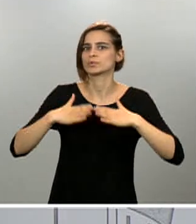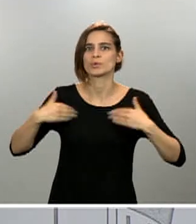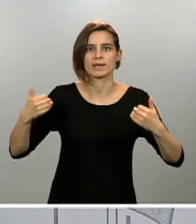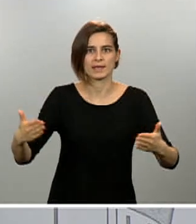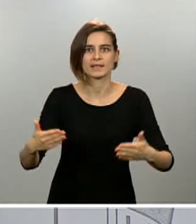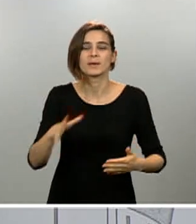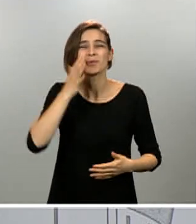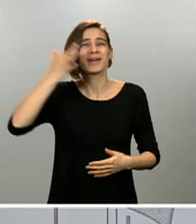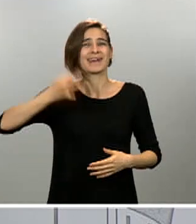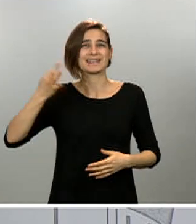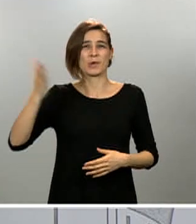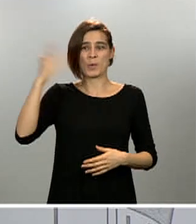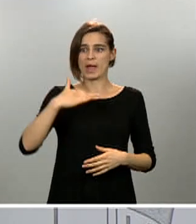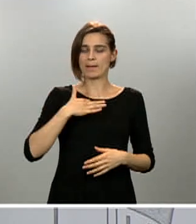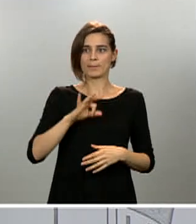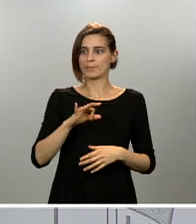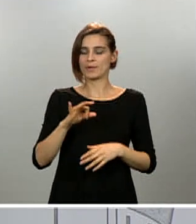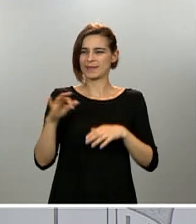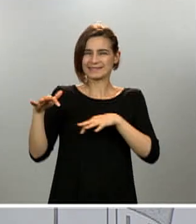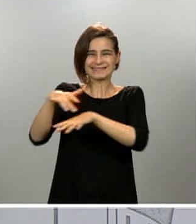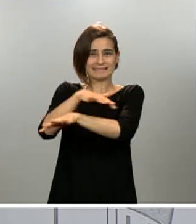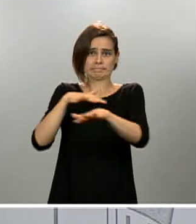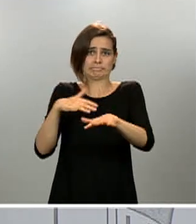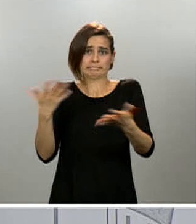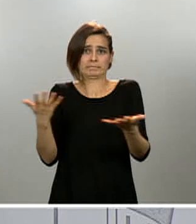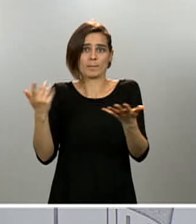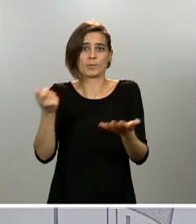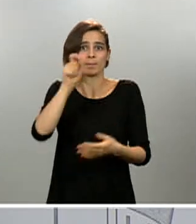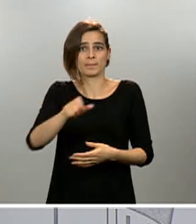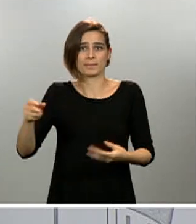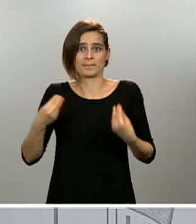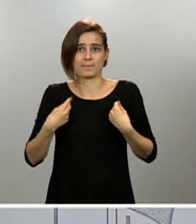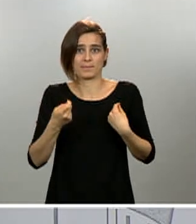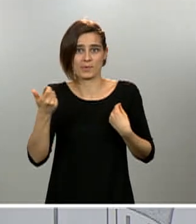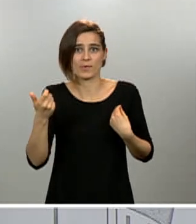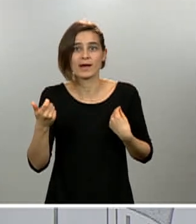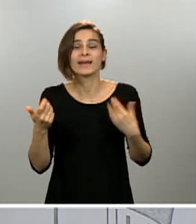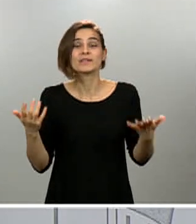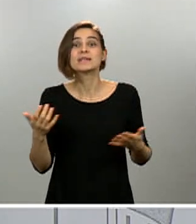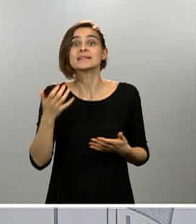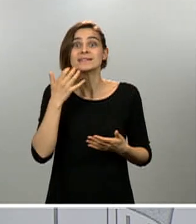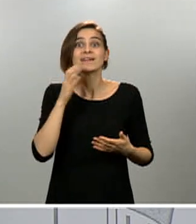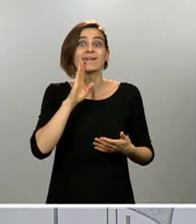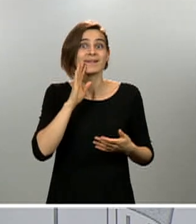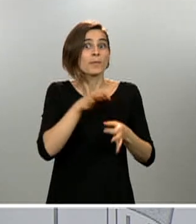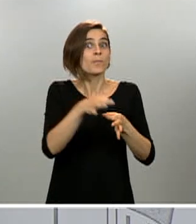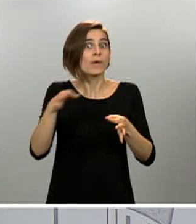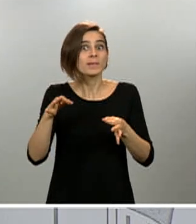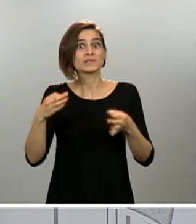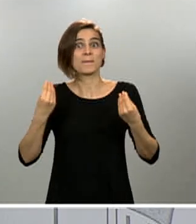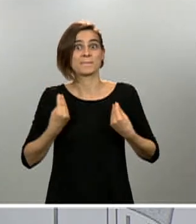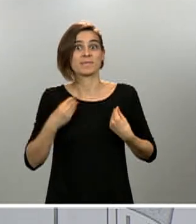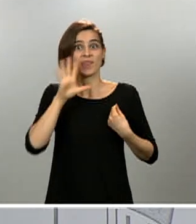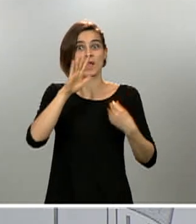riesgo de que haya aglomeraciones y, por tanto, en estos municipios de menos de cinco mil habitantes no hay franjas. Pueden realizarse estas